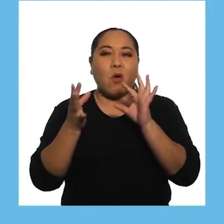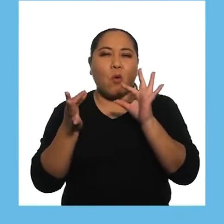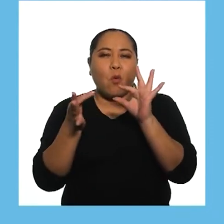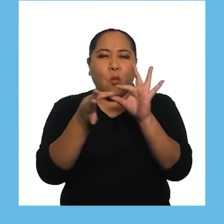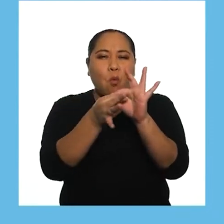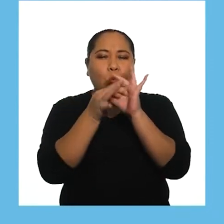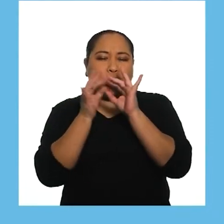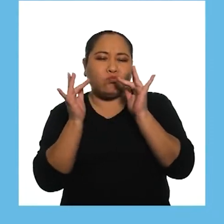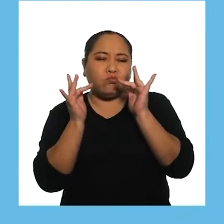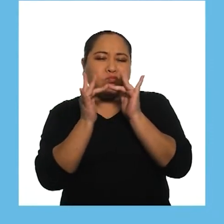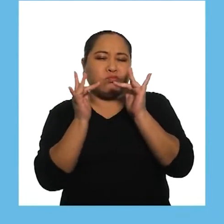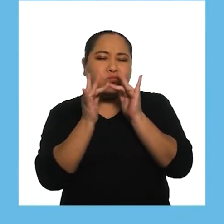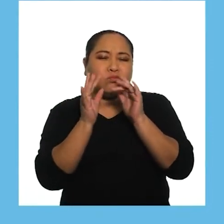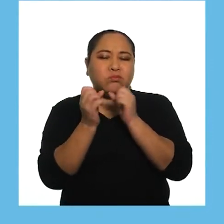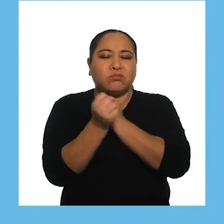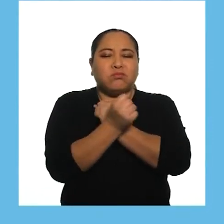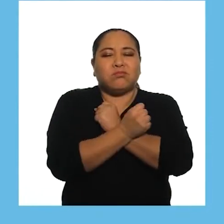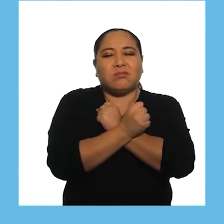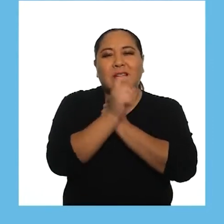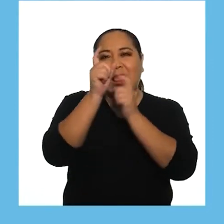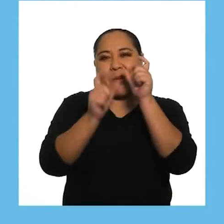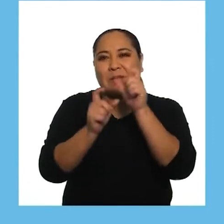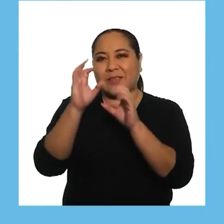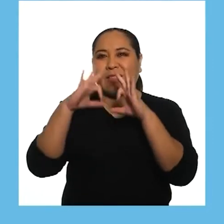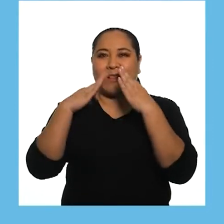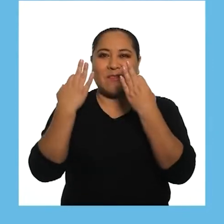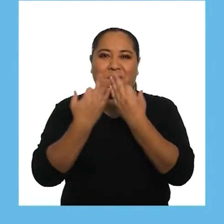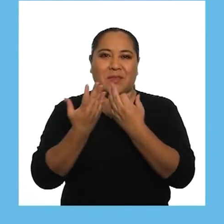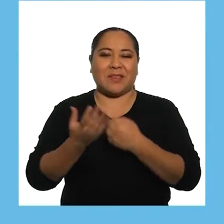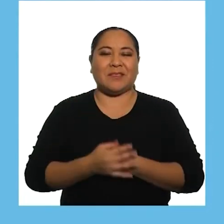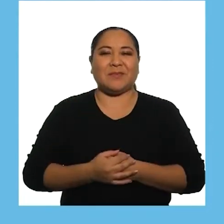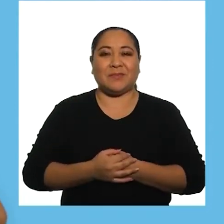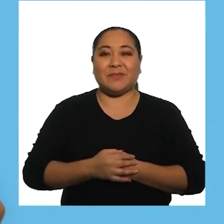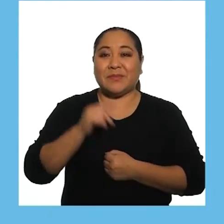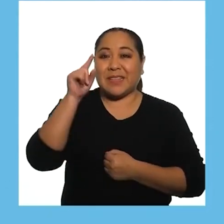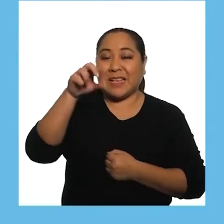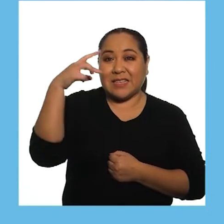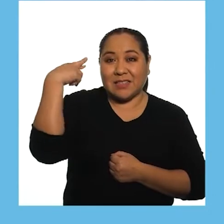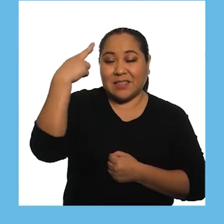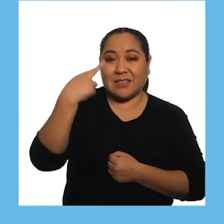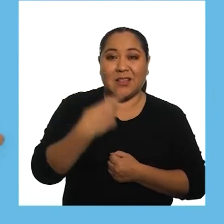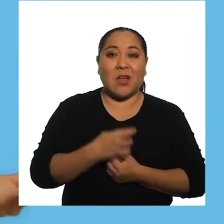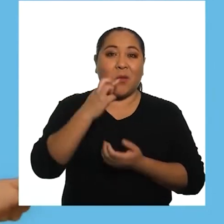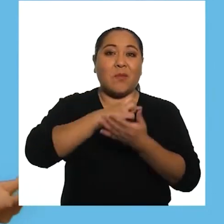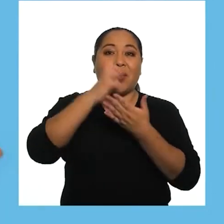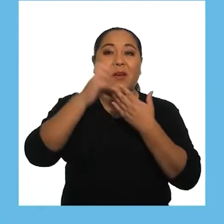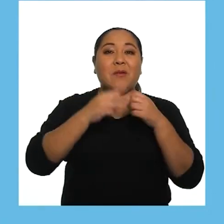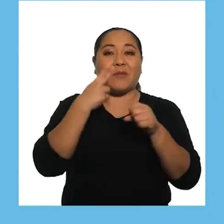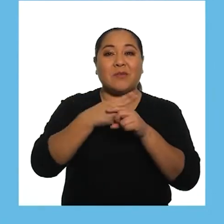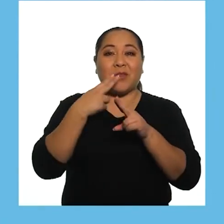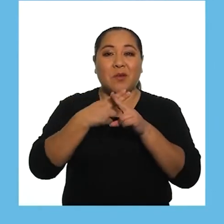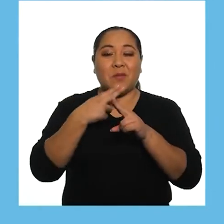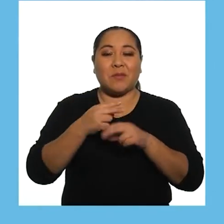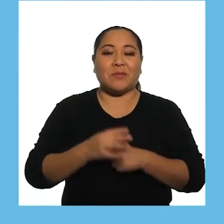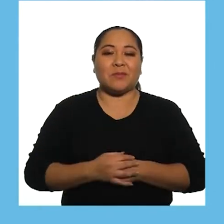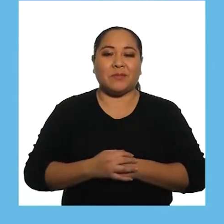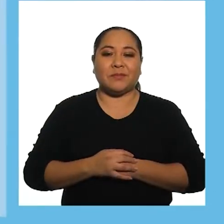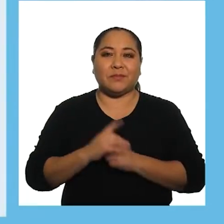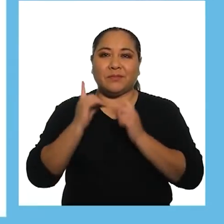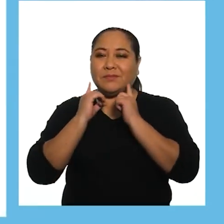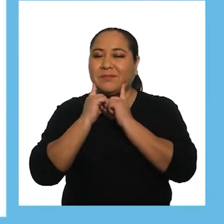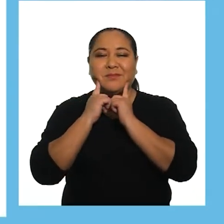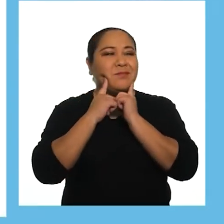el vínculo afectivo con los integrantes de la familia. Por eso, el programa se llama